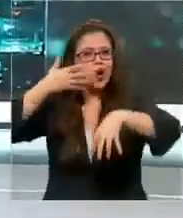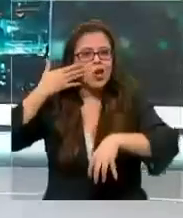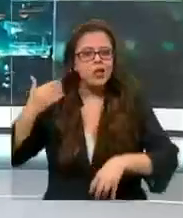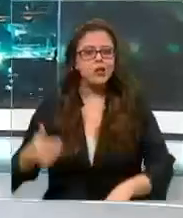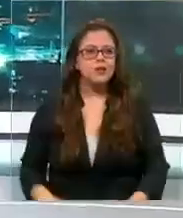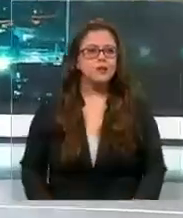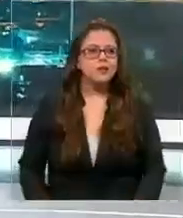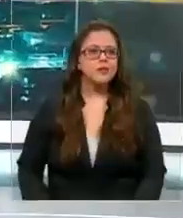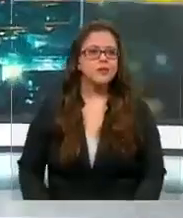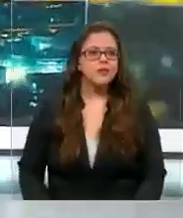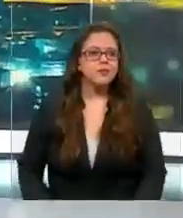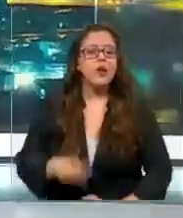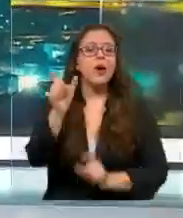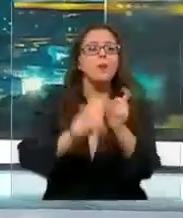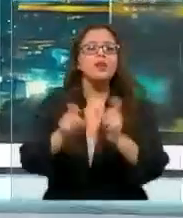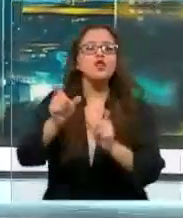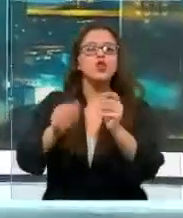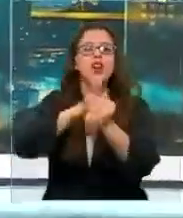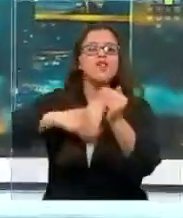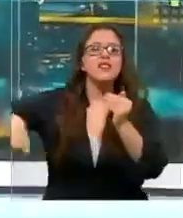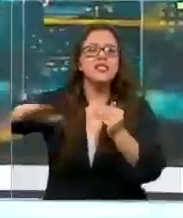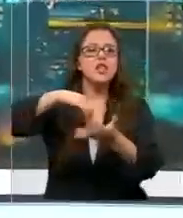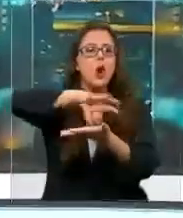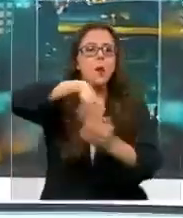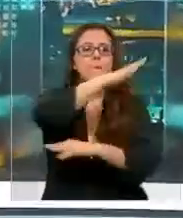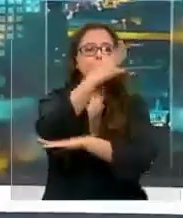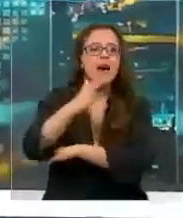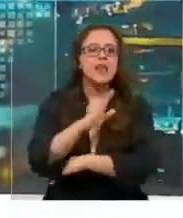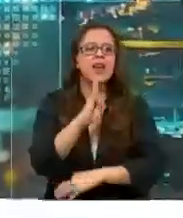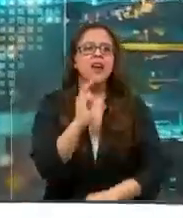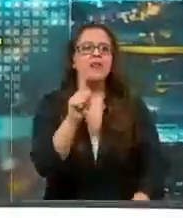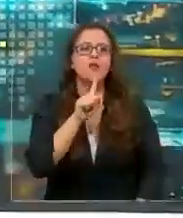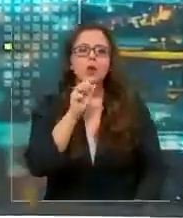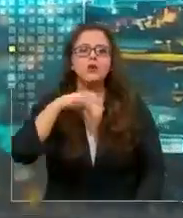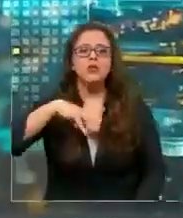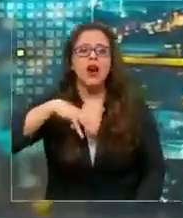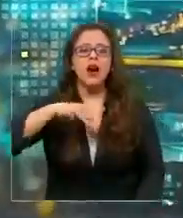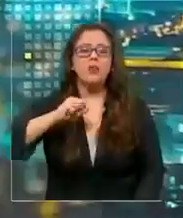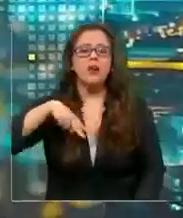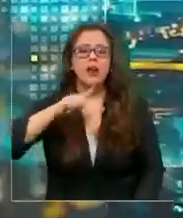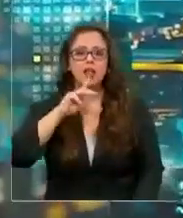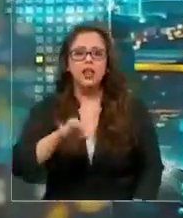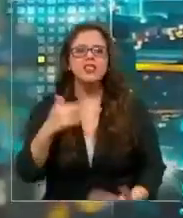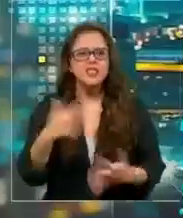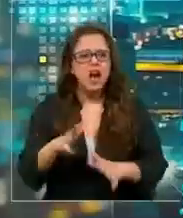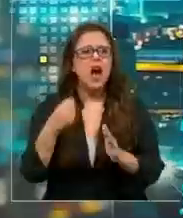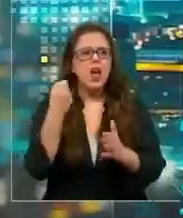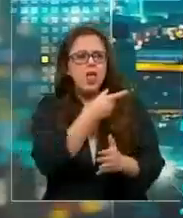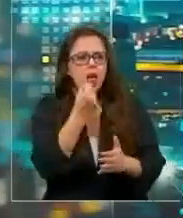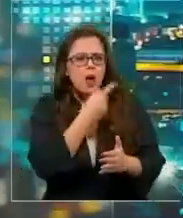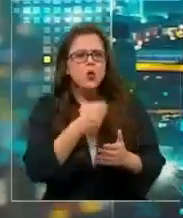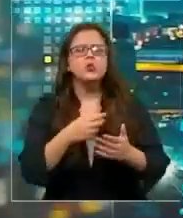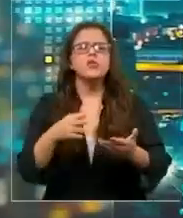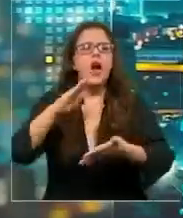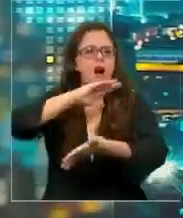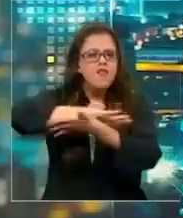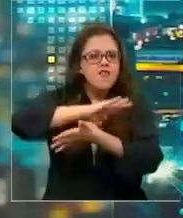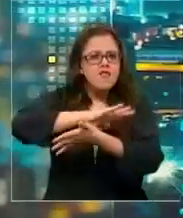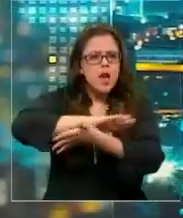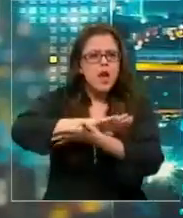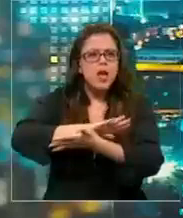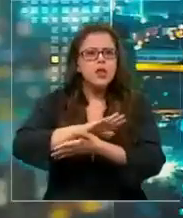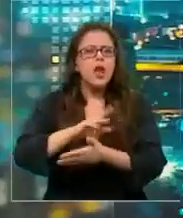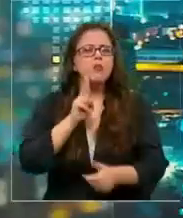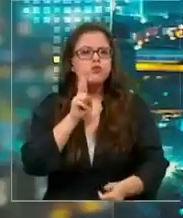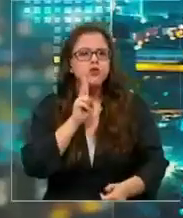Vecinos del Parque Bustamante denuncian constantes fiestas que se desarrollarían cada viernes en la noche después de las manifestaciones